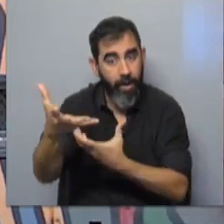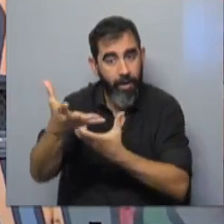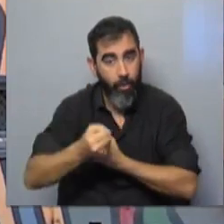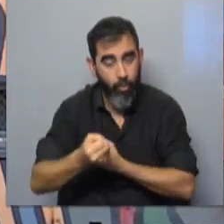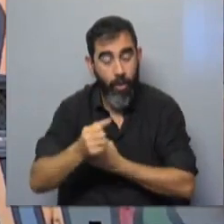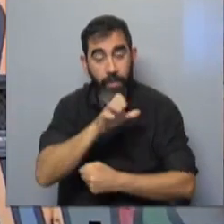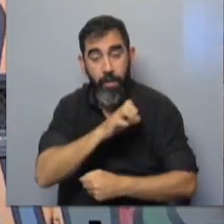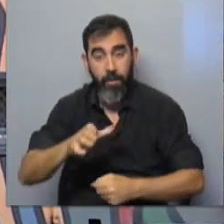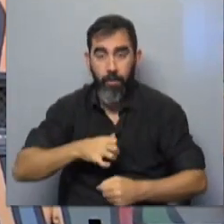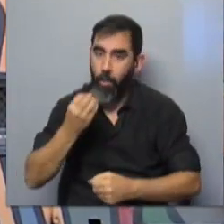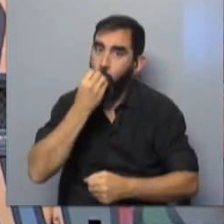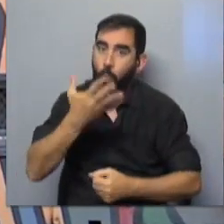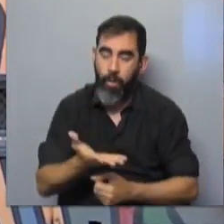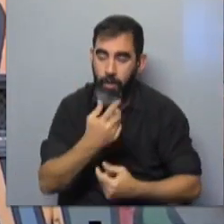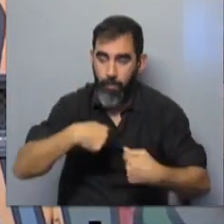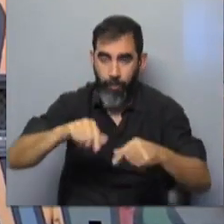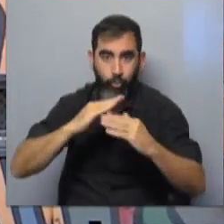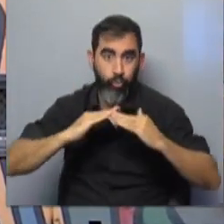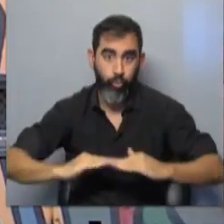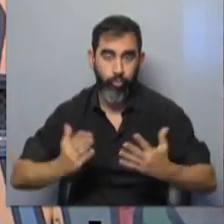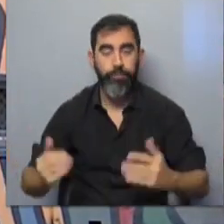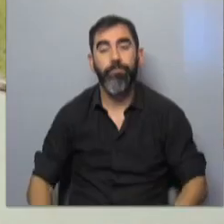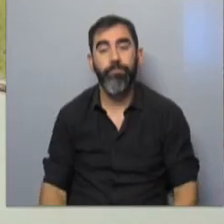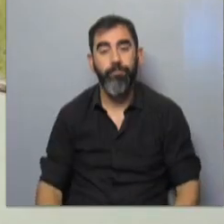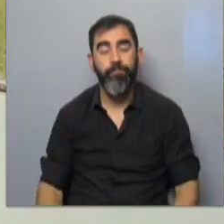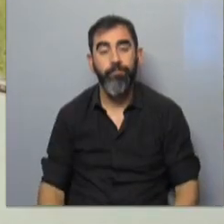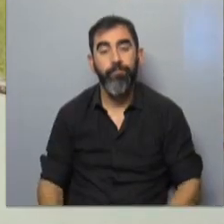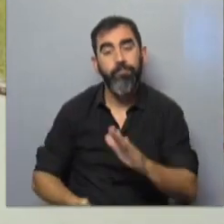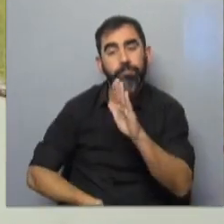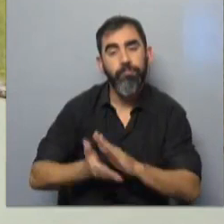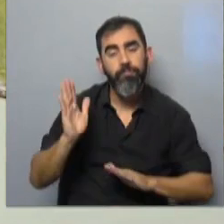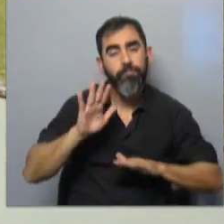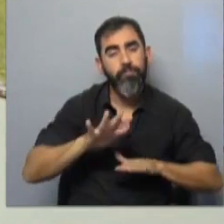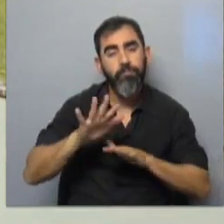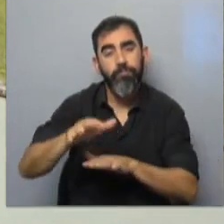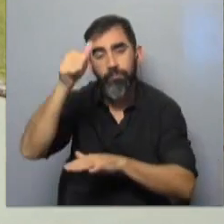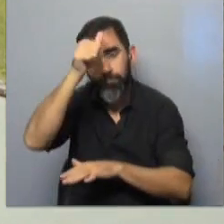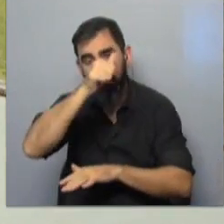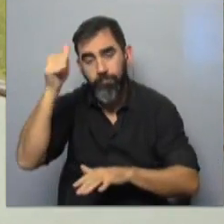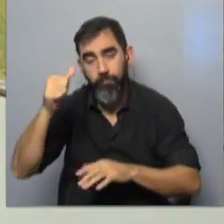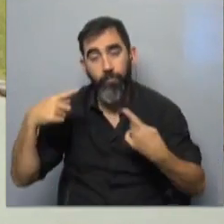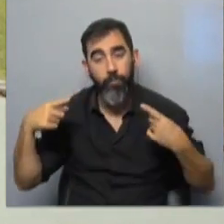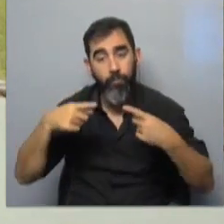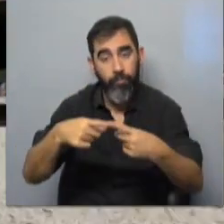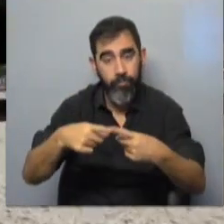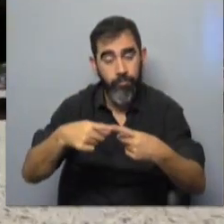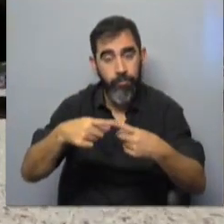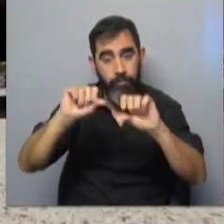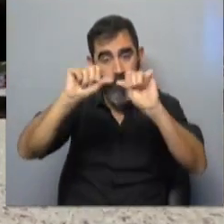nos iba a dar el Estado era muy buena para nosotros. Nosotros nos vamos a movilizar el domingo en Punta del Este